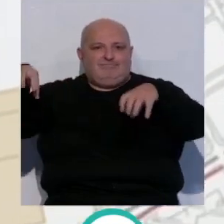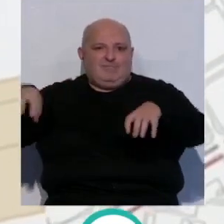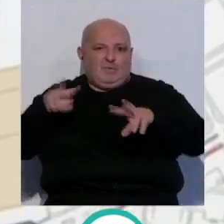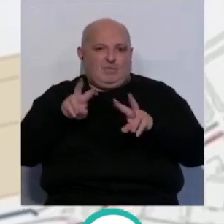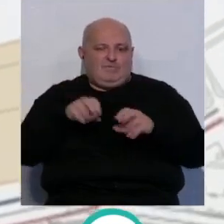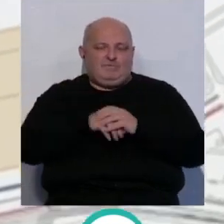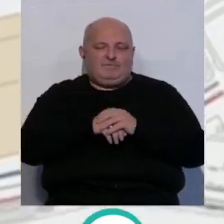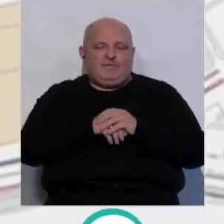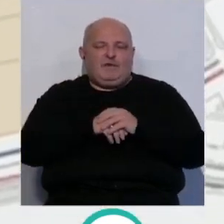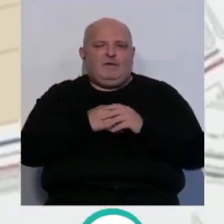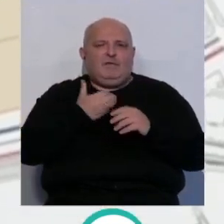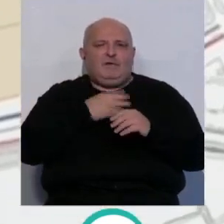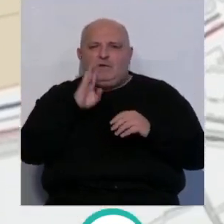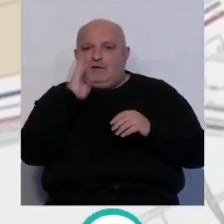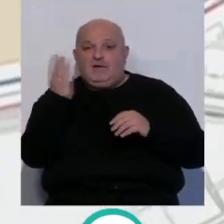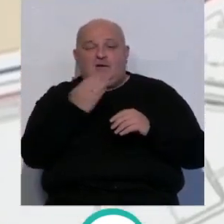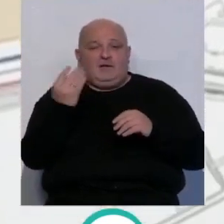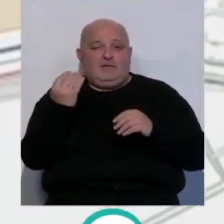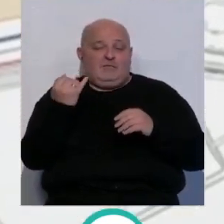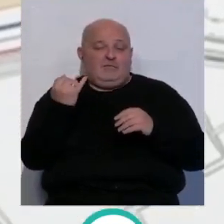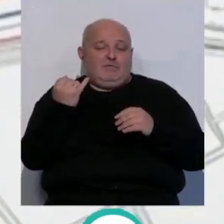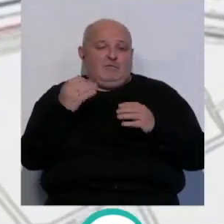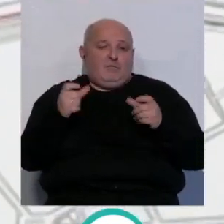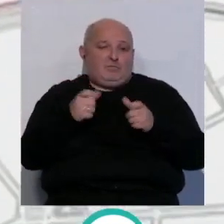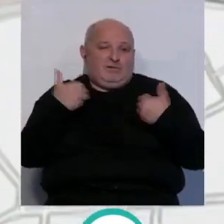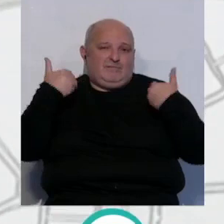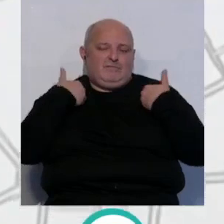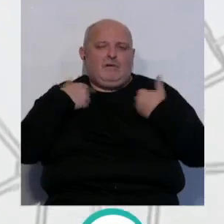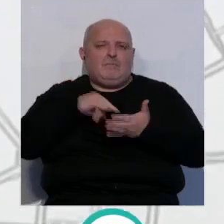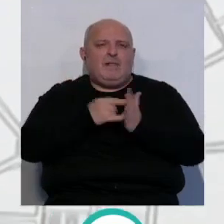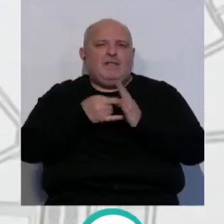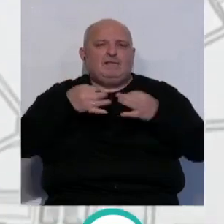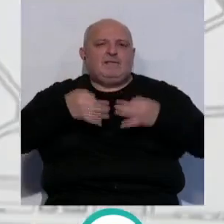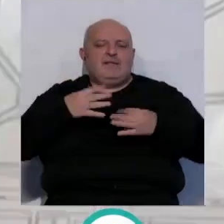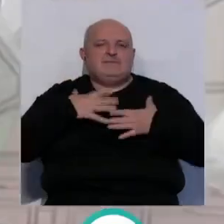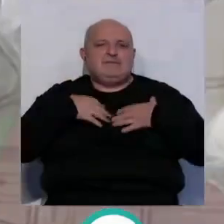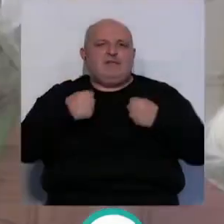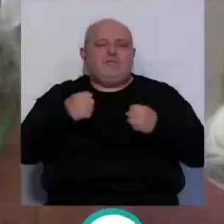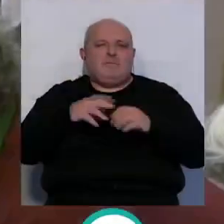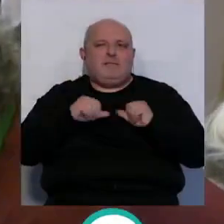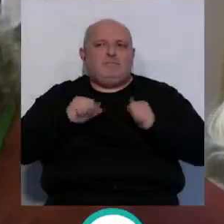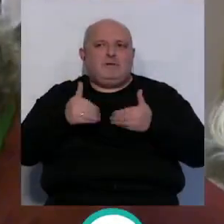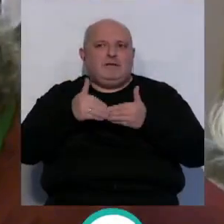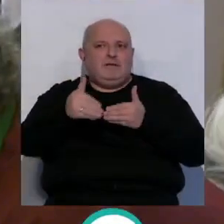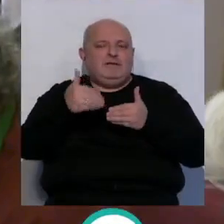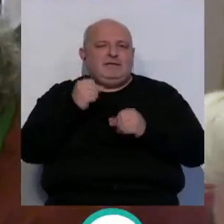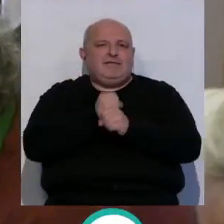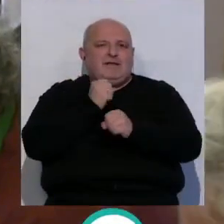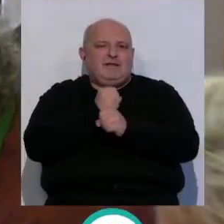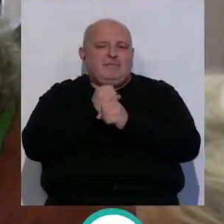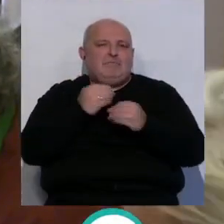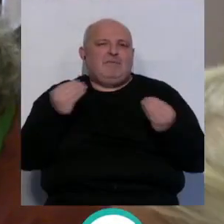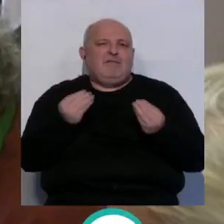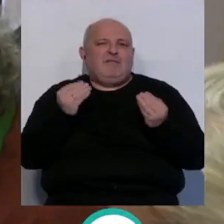parte, el Ayuntamiento, a través de la Junta de Gobierno local, ha aprobado el Plan de Seguridad y Salud para el inicio inmediato de los trabajos de